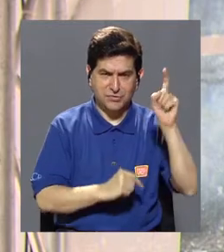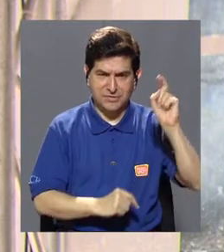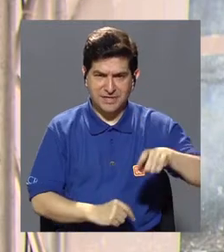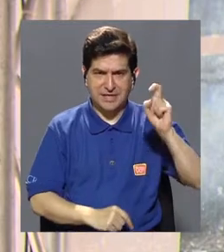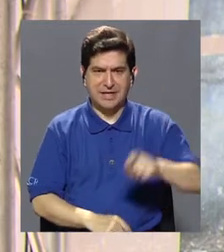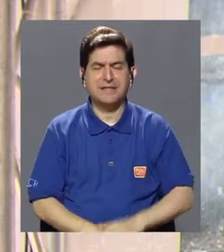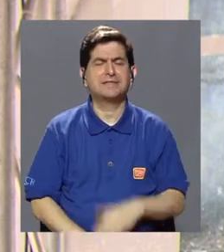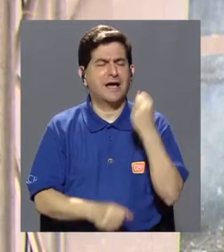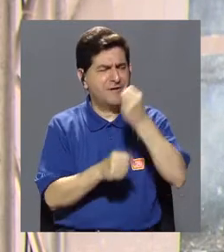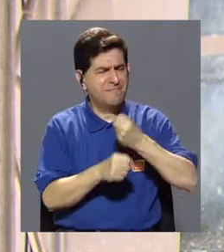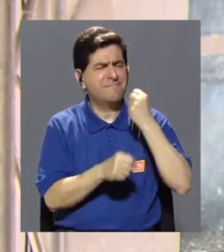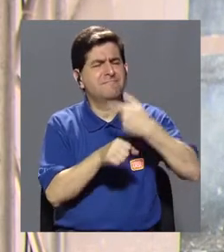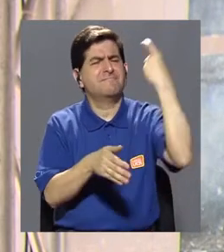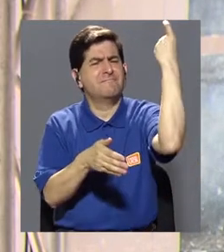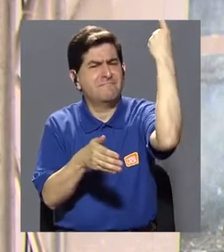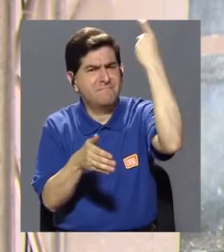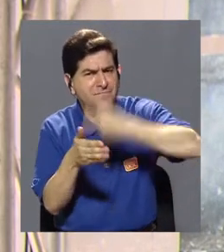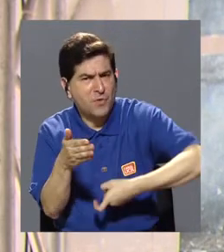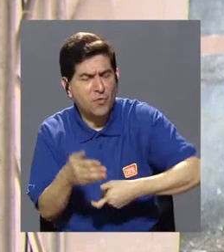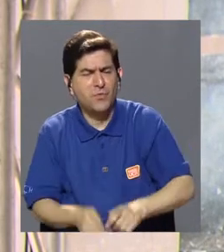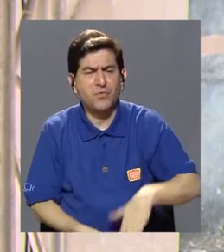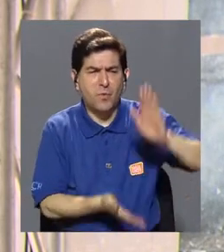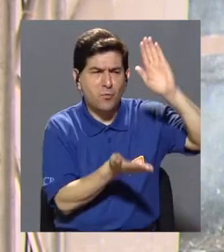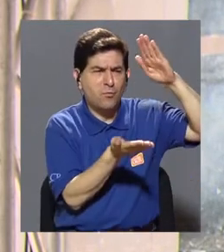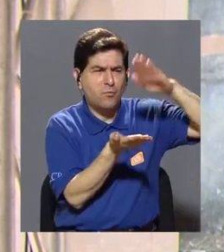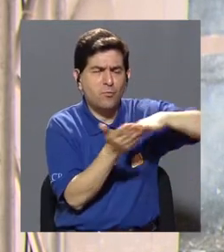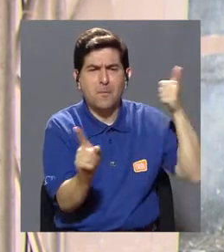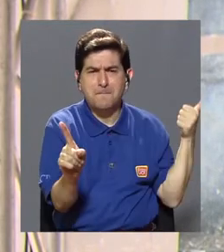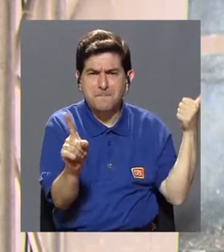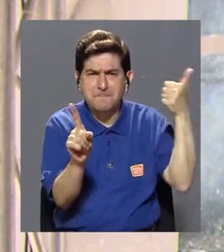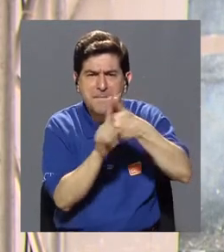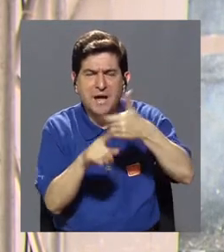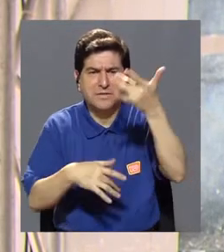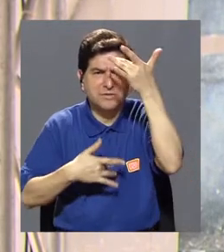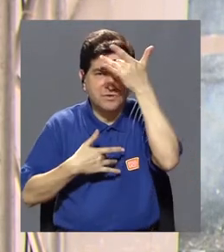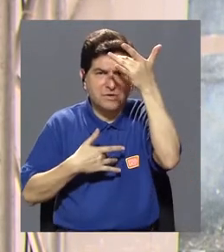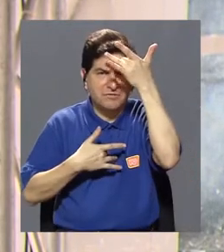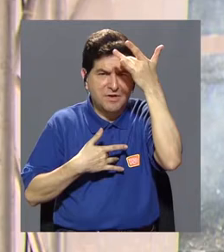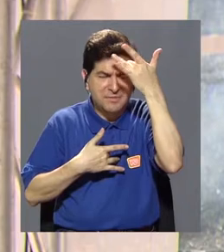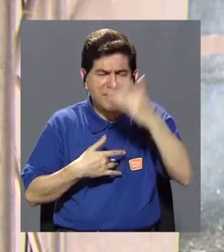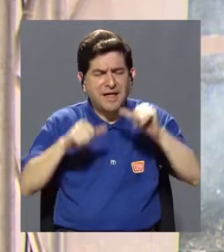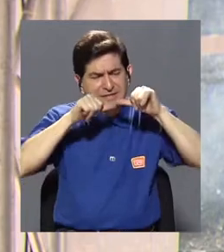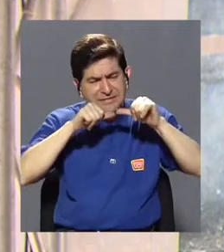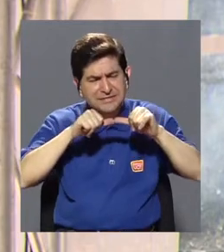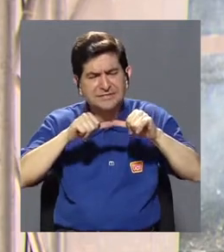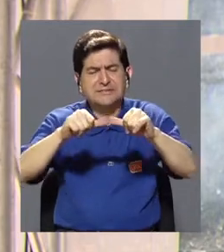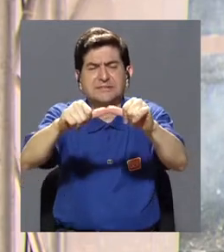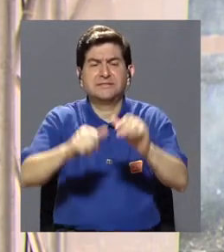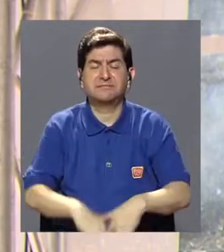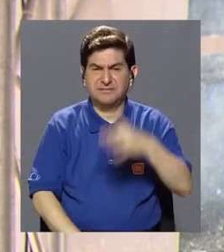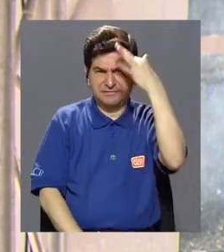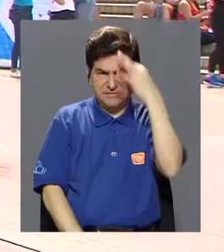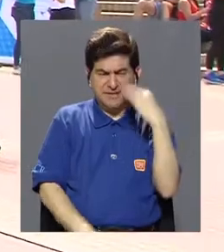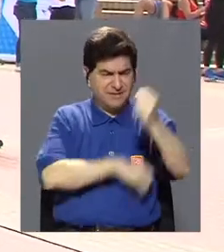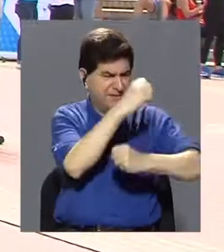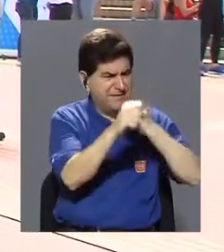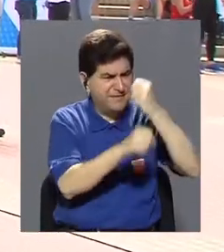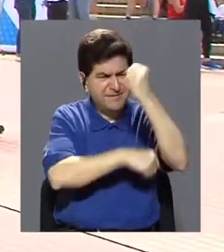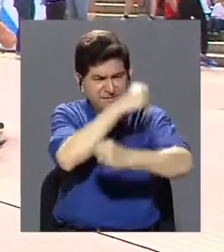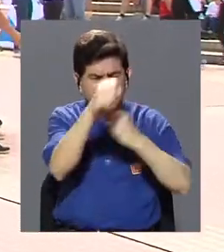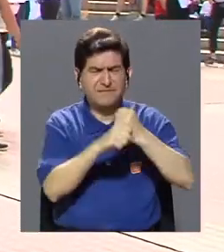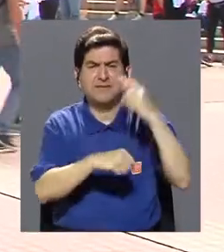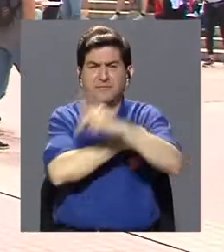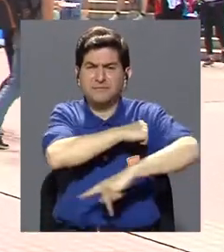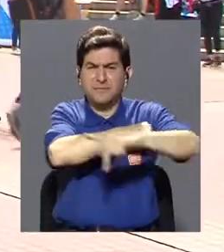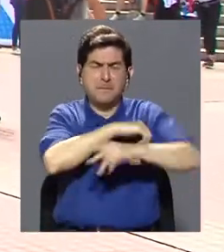como sociedad debemos hacer un gran esfuerzo por reducir el impacto de las enfermedades crónicas. Se